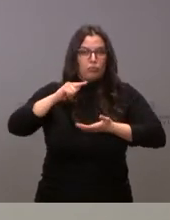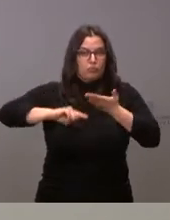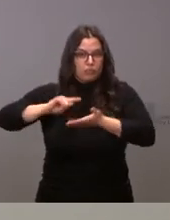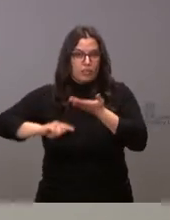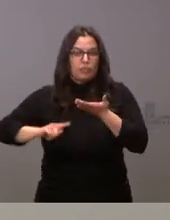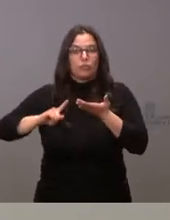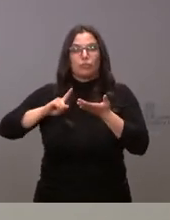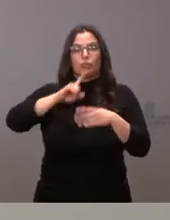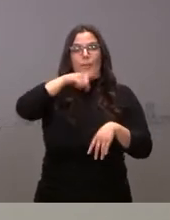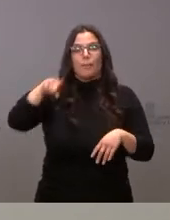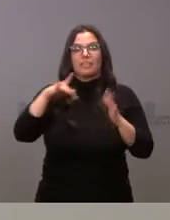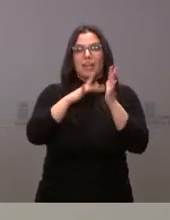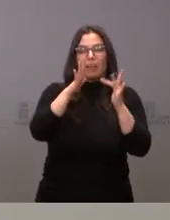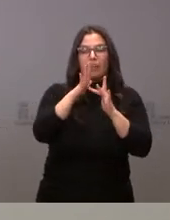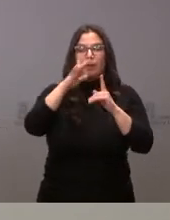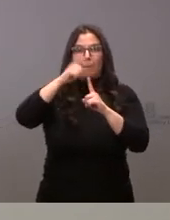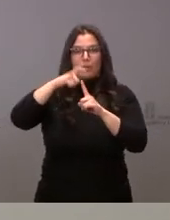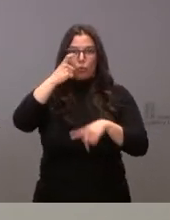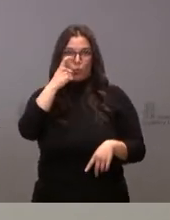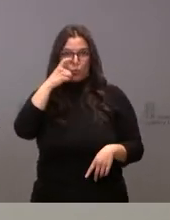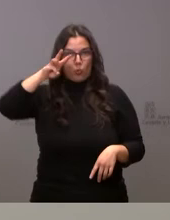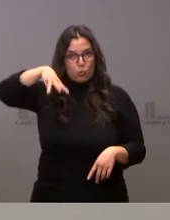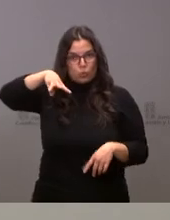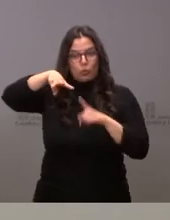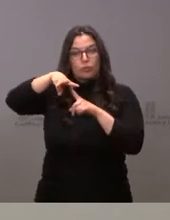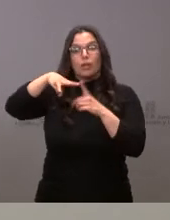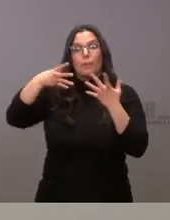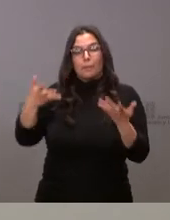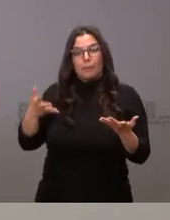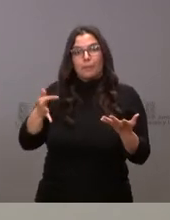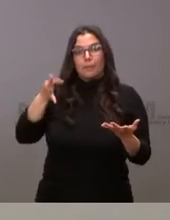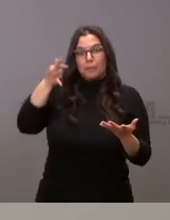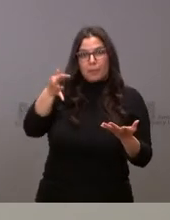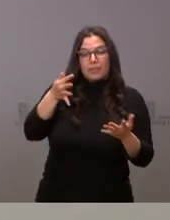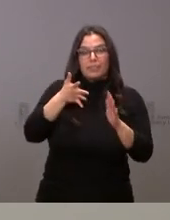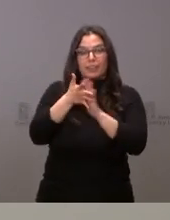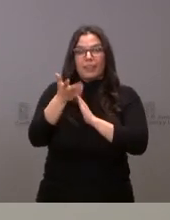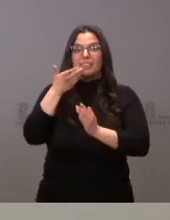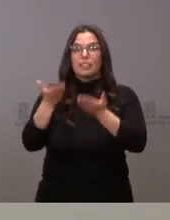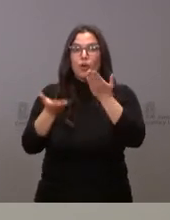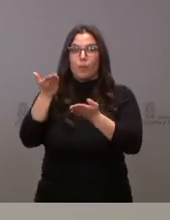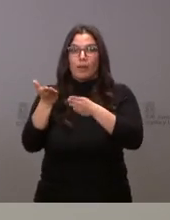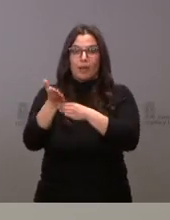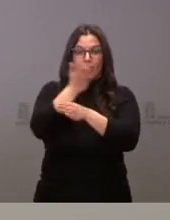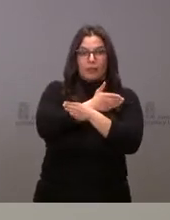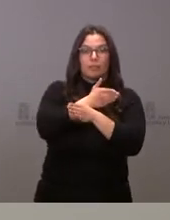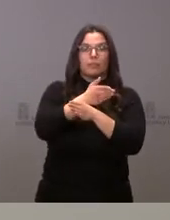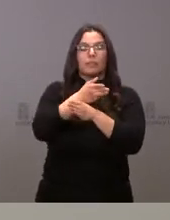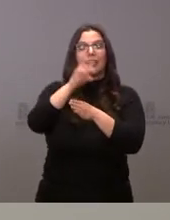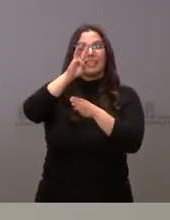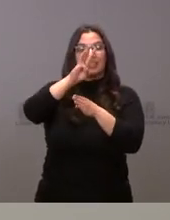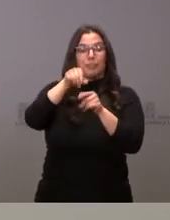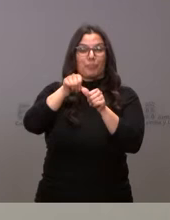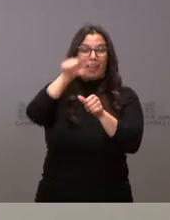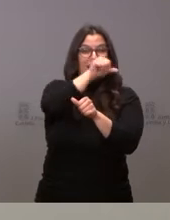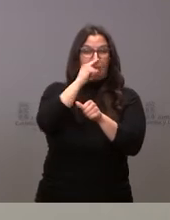meses de abril, mayo y junio, de tal forma que, además, es un incremento respecto de los trimestres del ejercicio anterior,